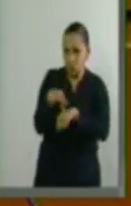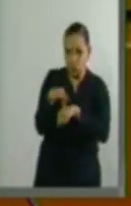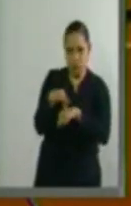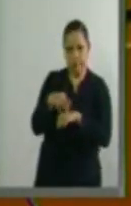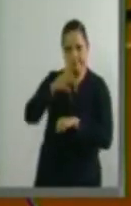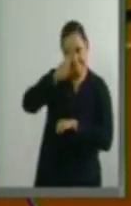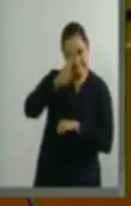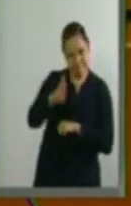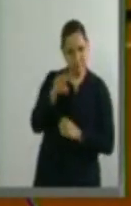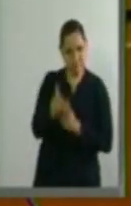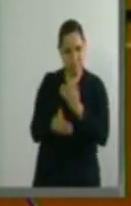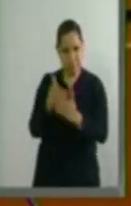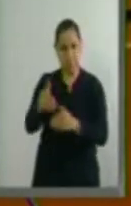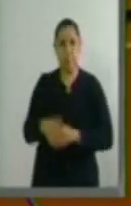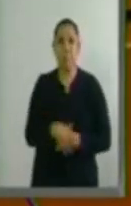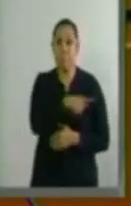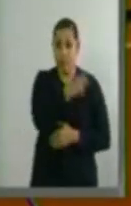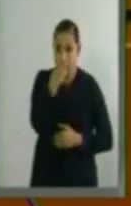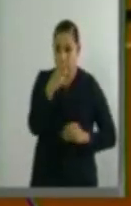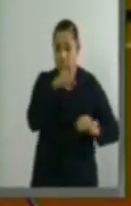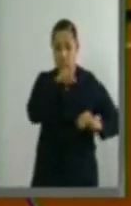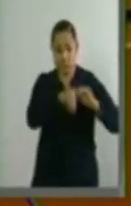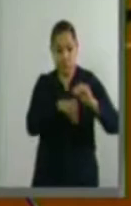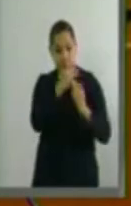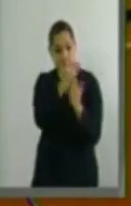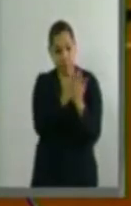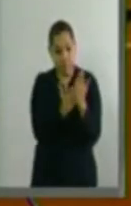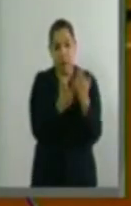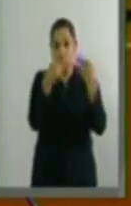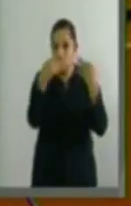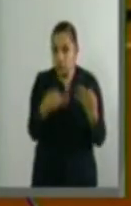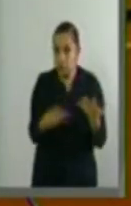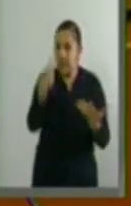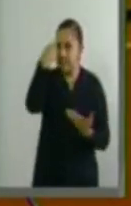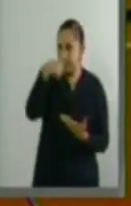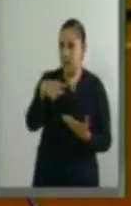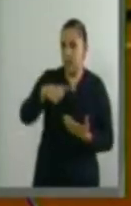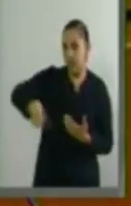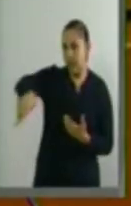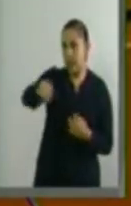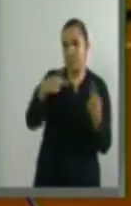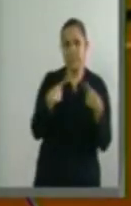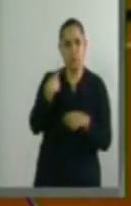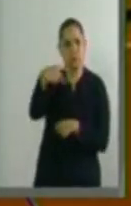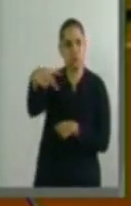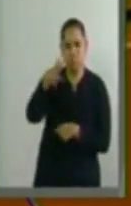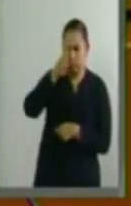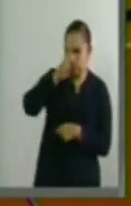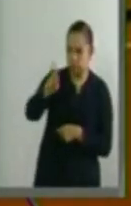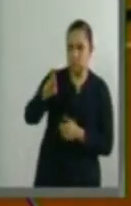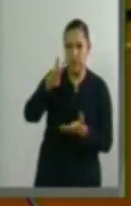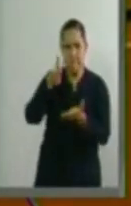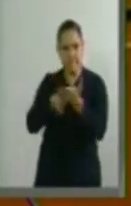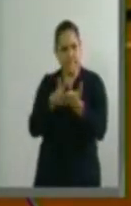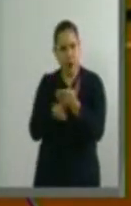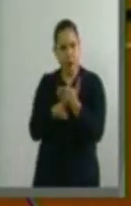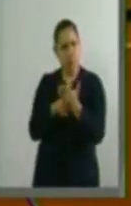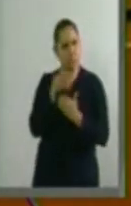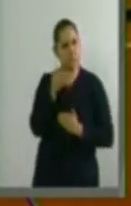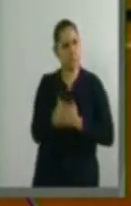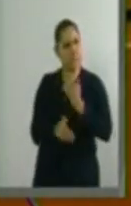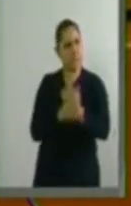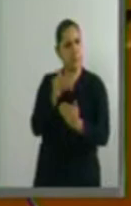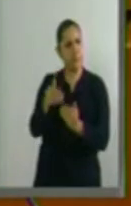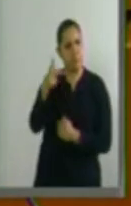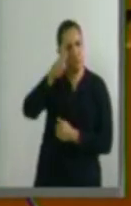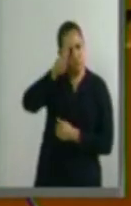naturaleza humana y la dignidad de las personas, que como se refiere en la iniciativa, además implica el derecho a